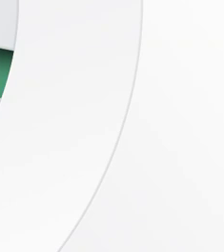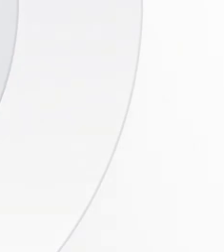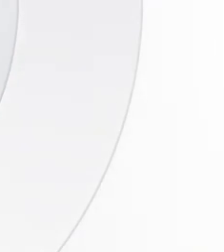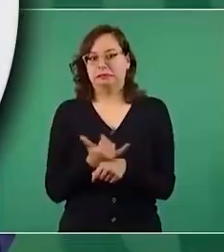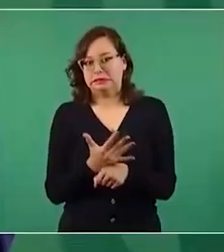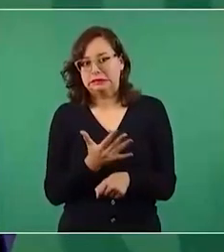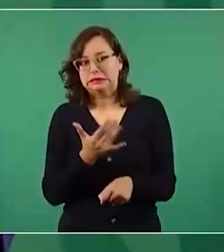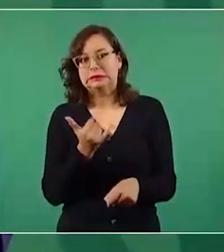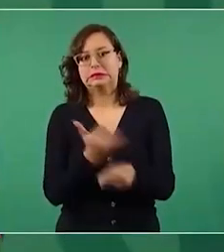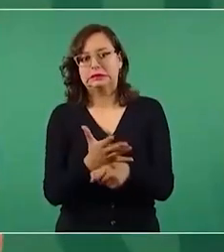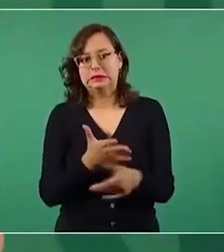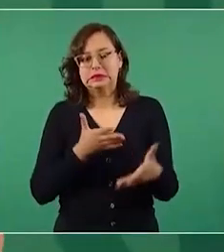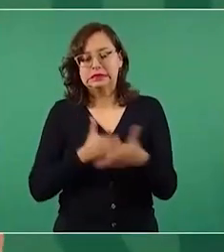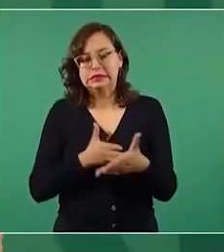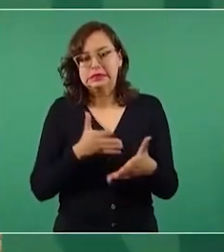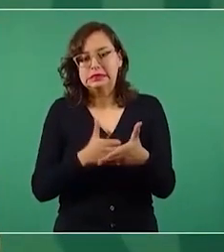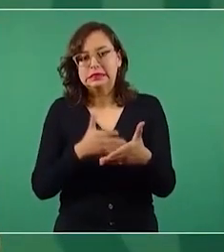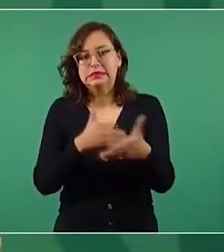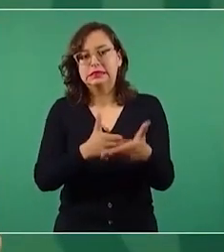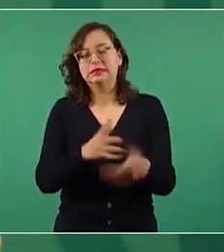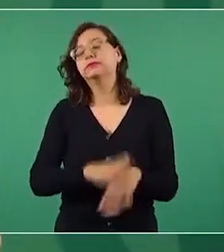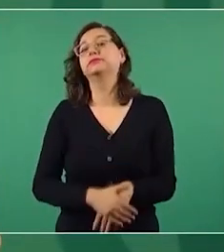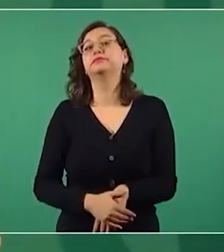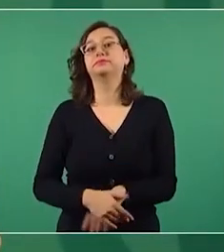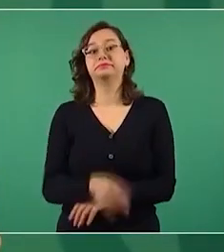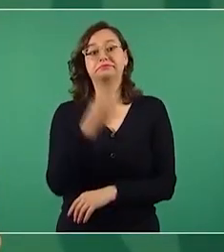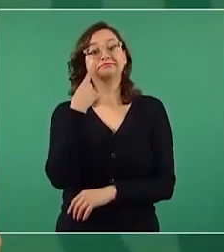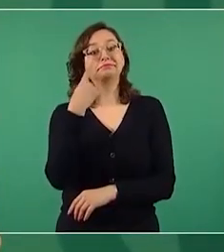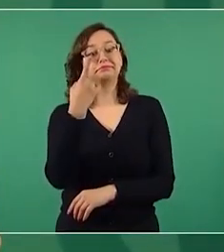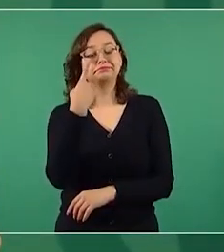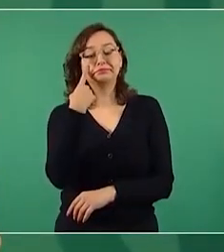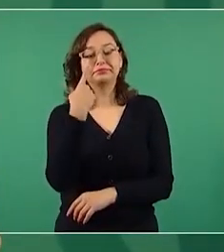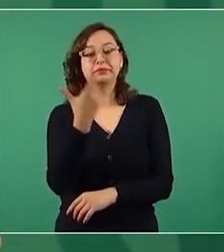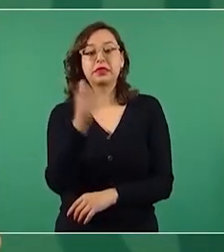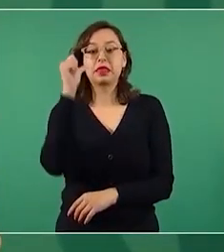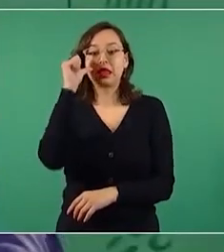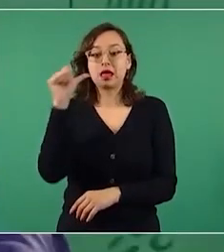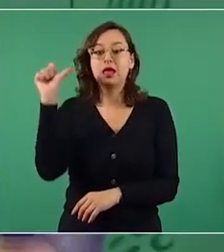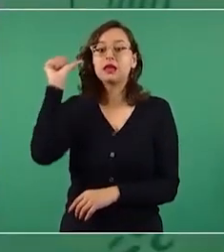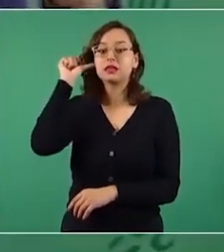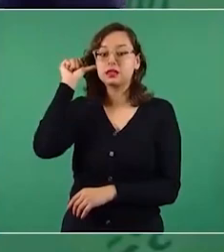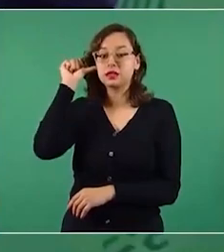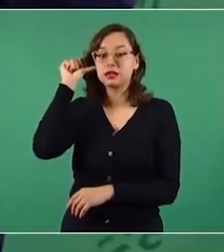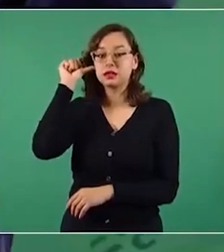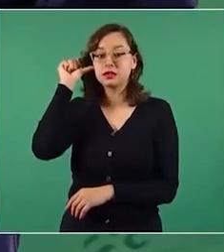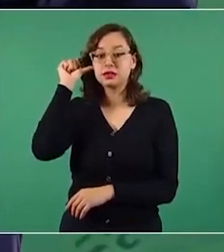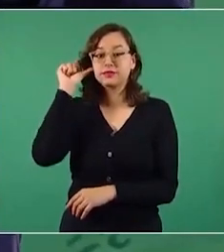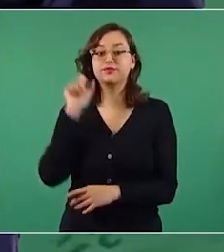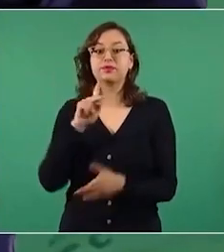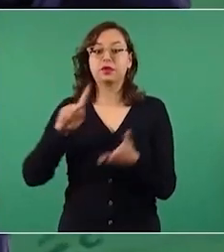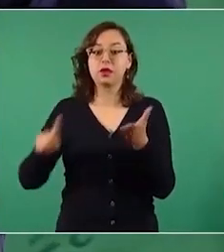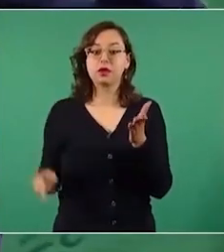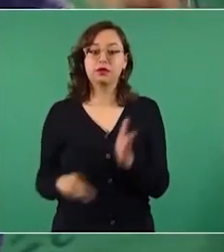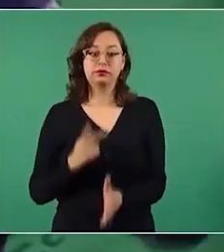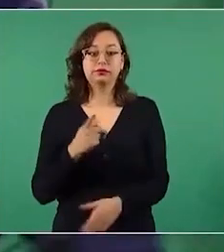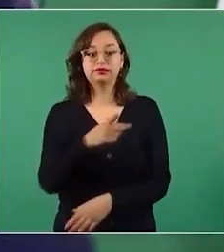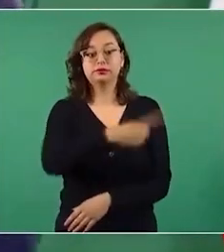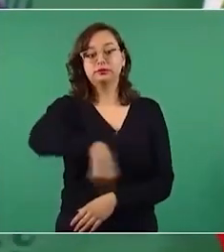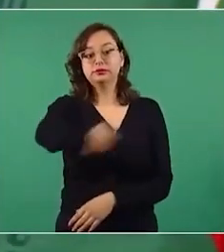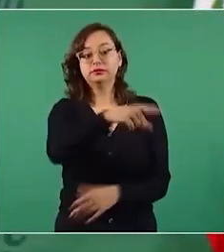ayer otra vez los opositores